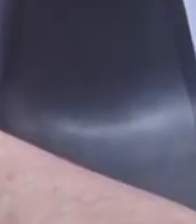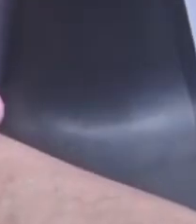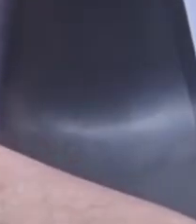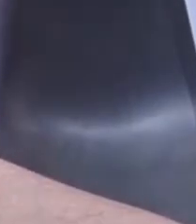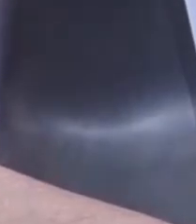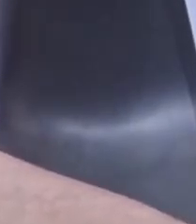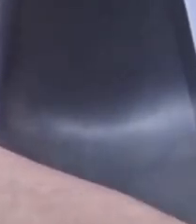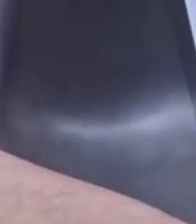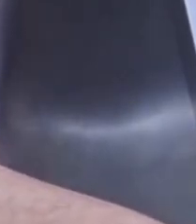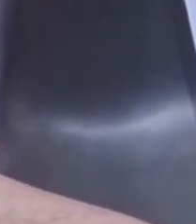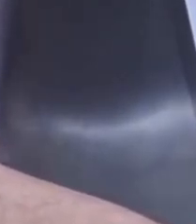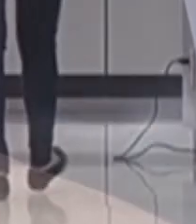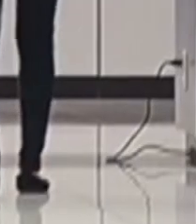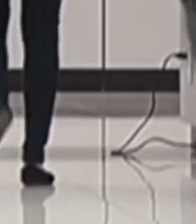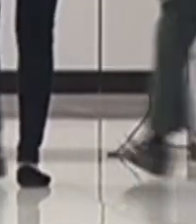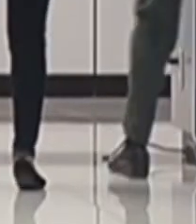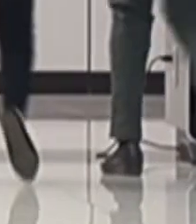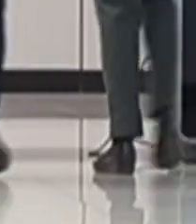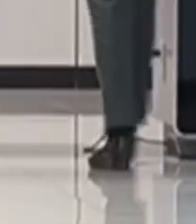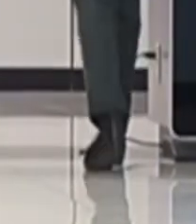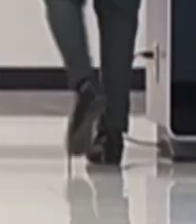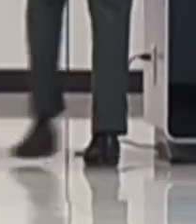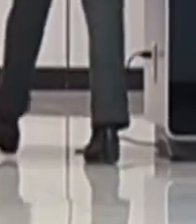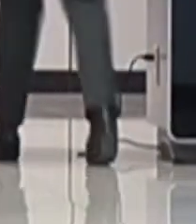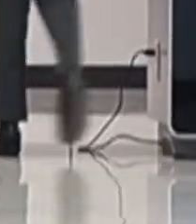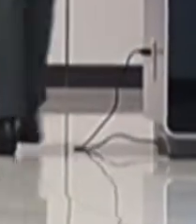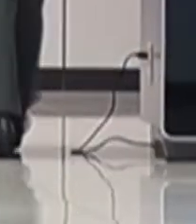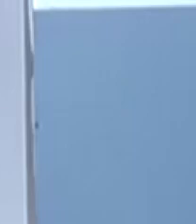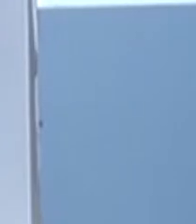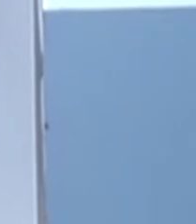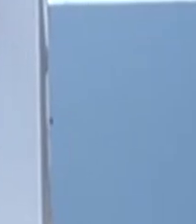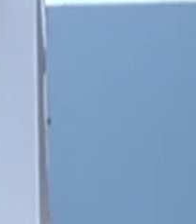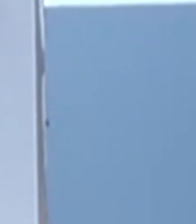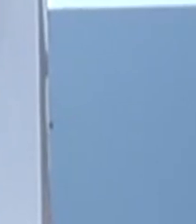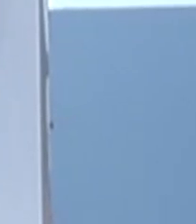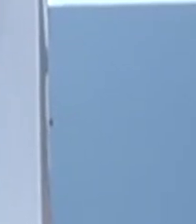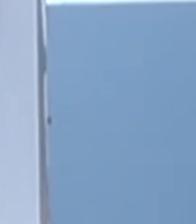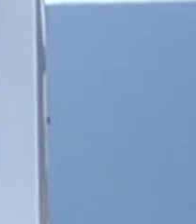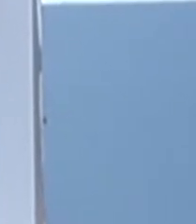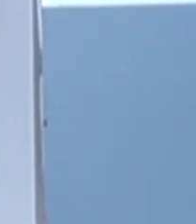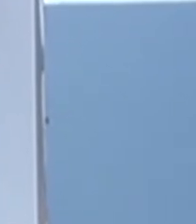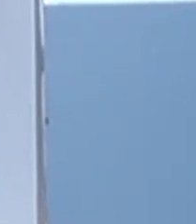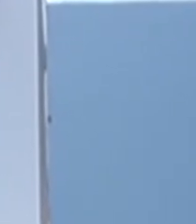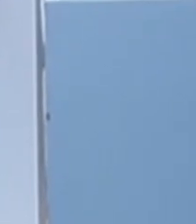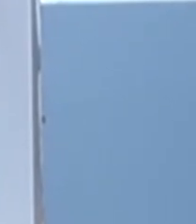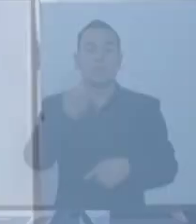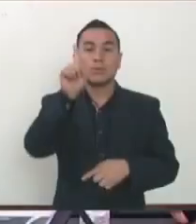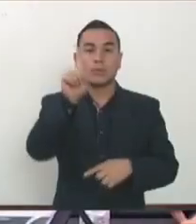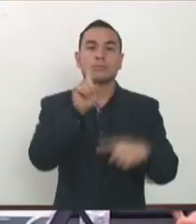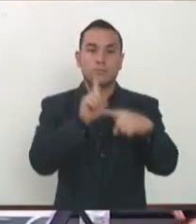Lavado constante de manos, evitar los saludos que impliquen contacto, aglomeraciones masivas, entre otros.